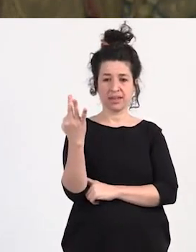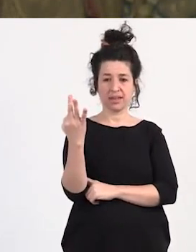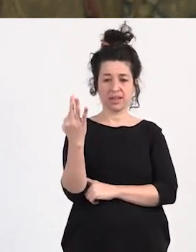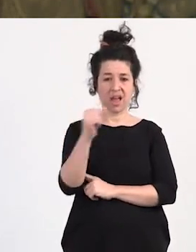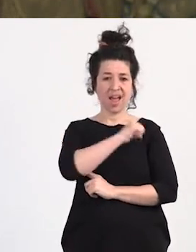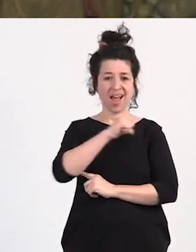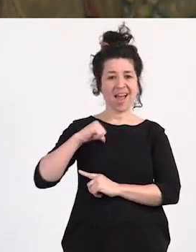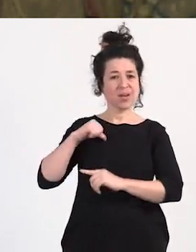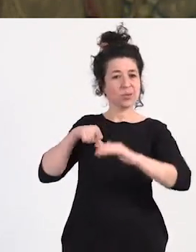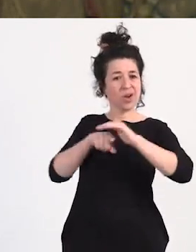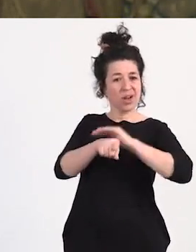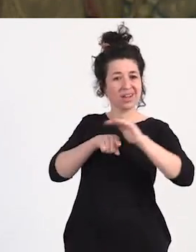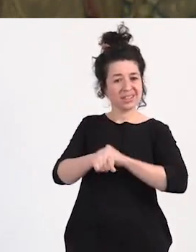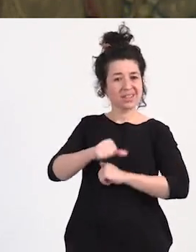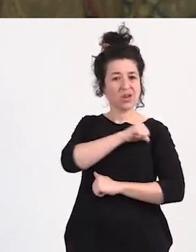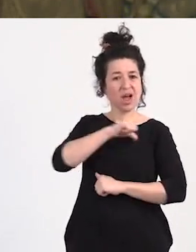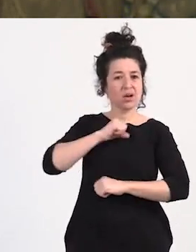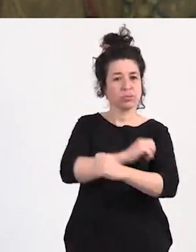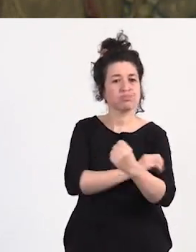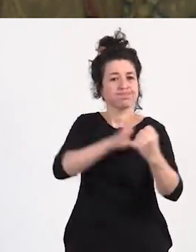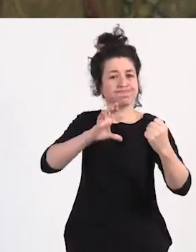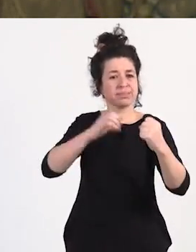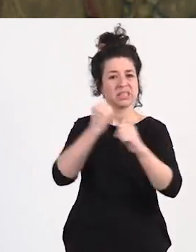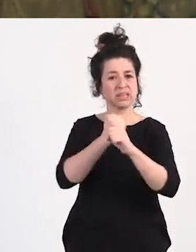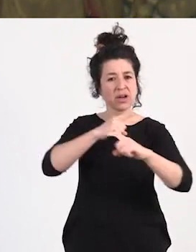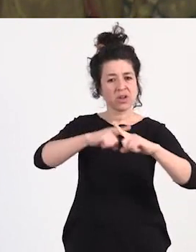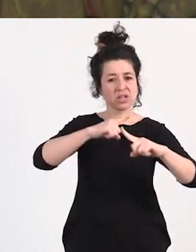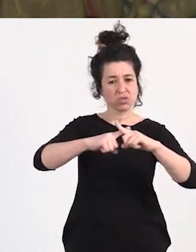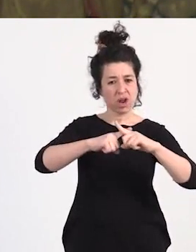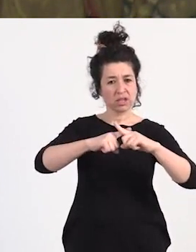autogestión el autoempoderamiento de las trabajadoras sexuales